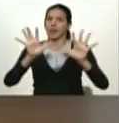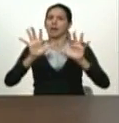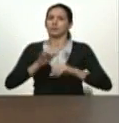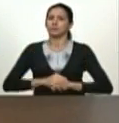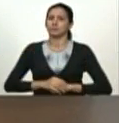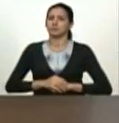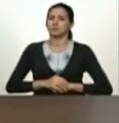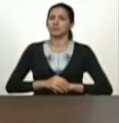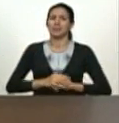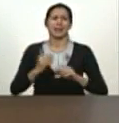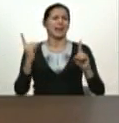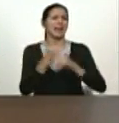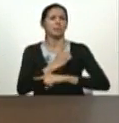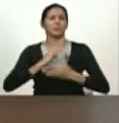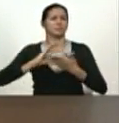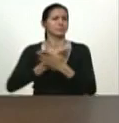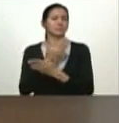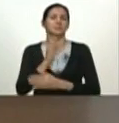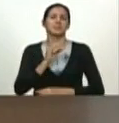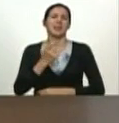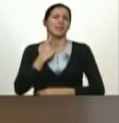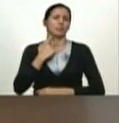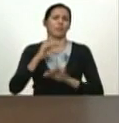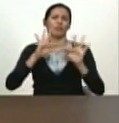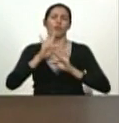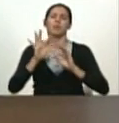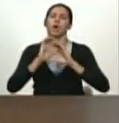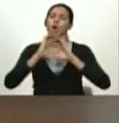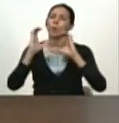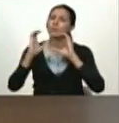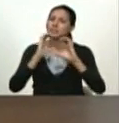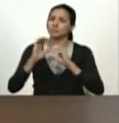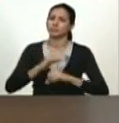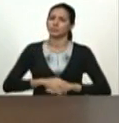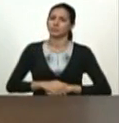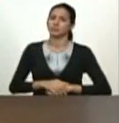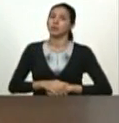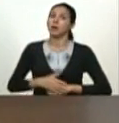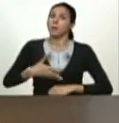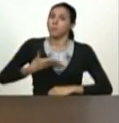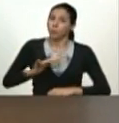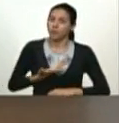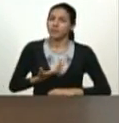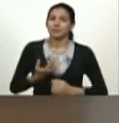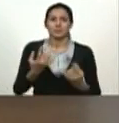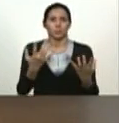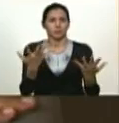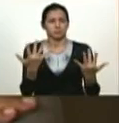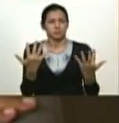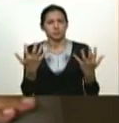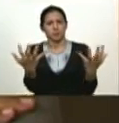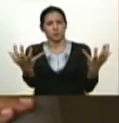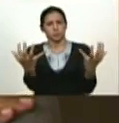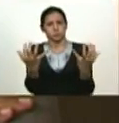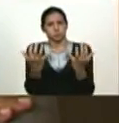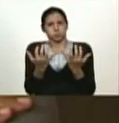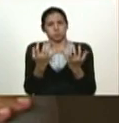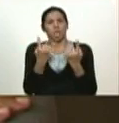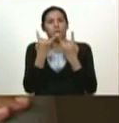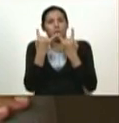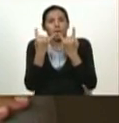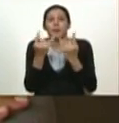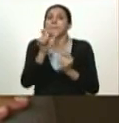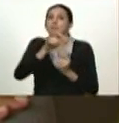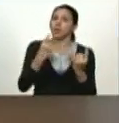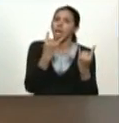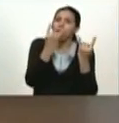comunicacional de ellos ¿verdad Aristóbulo? que la sustituya y que sea capaz de atraer de atraer público